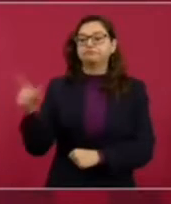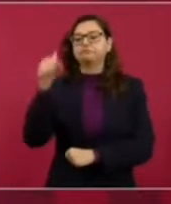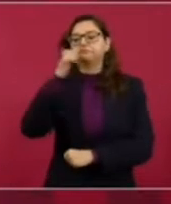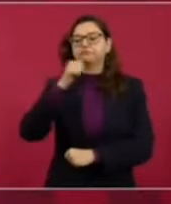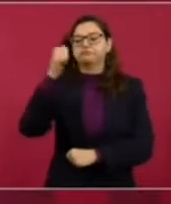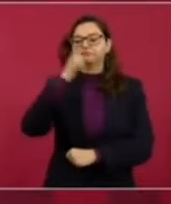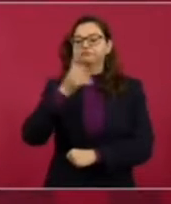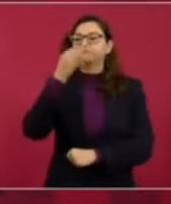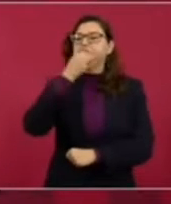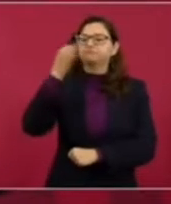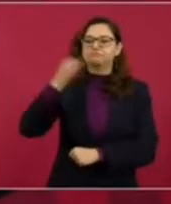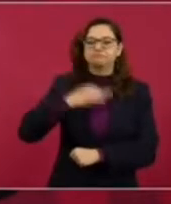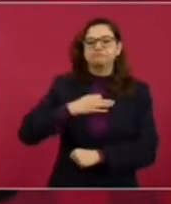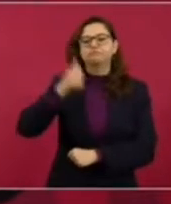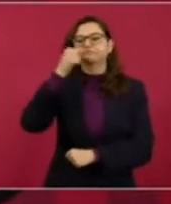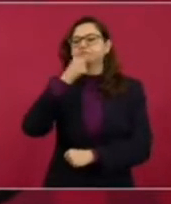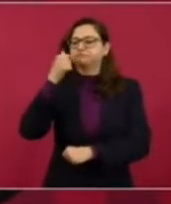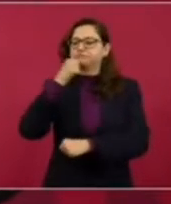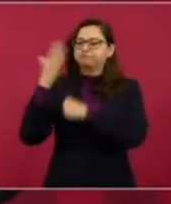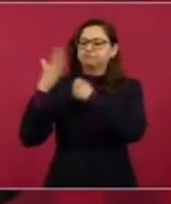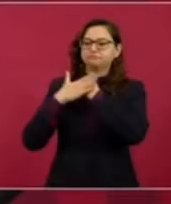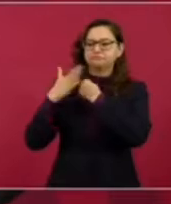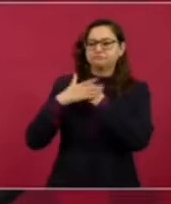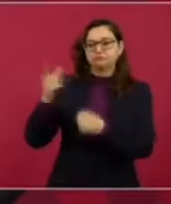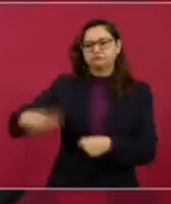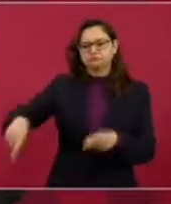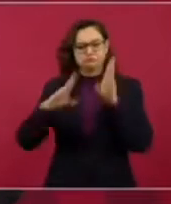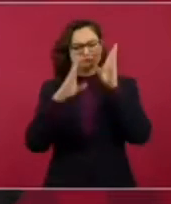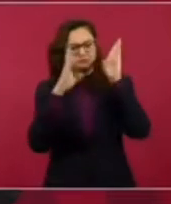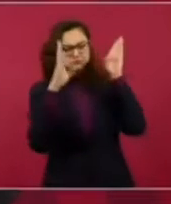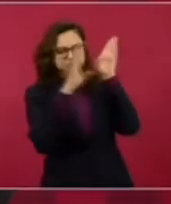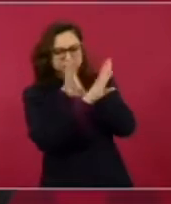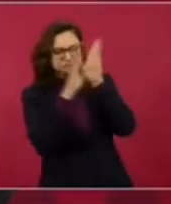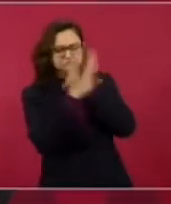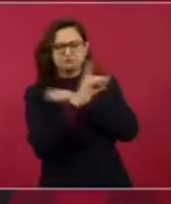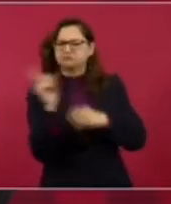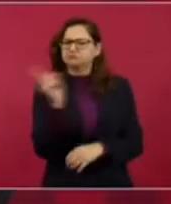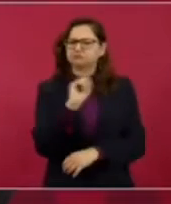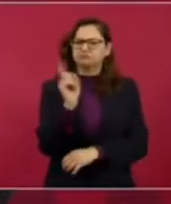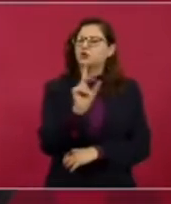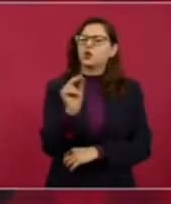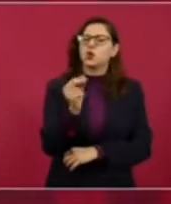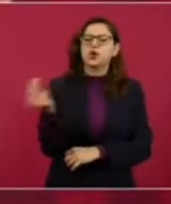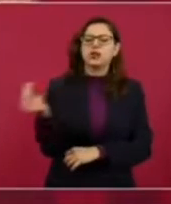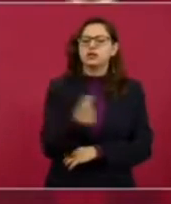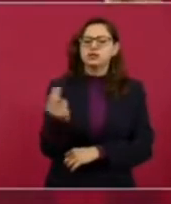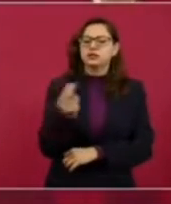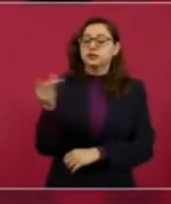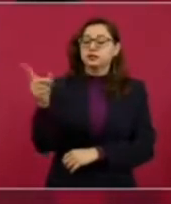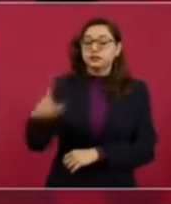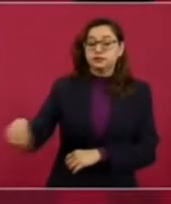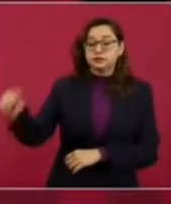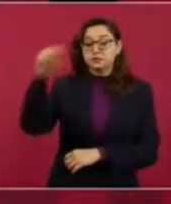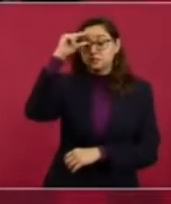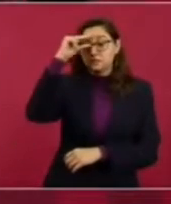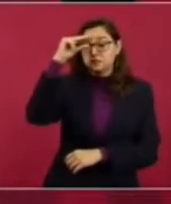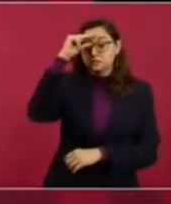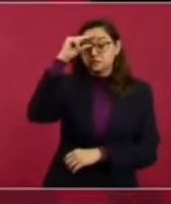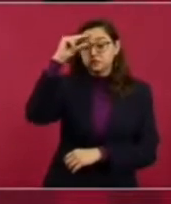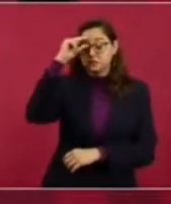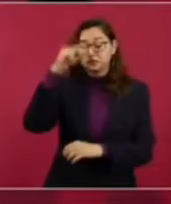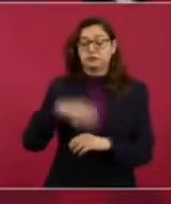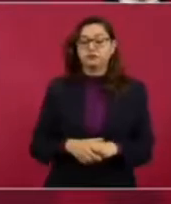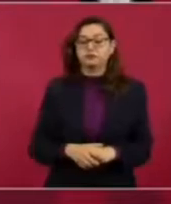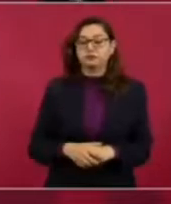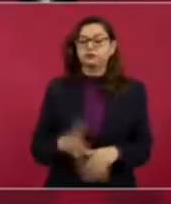inteligentes que no espías nos van a seguir